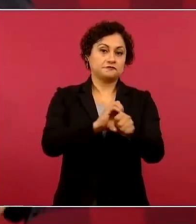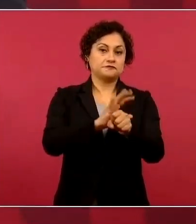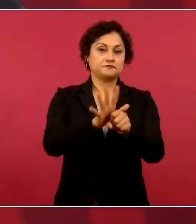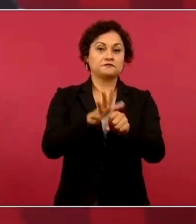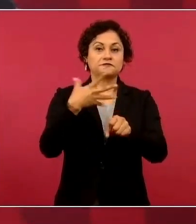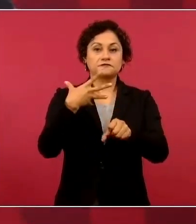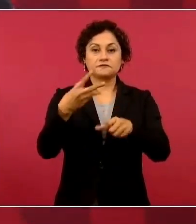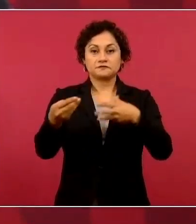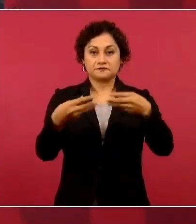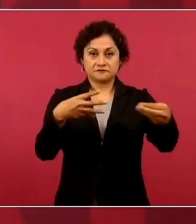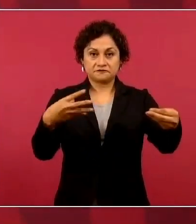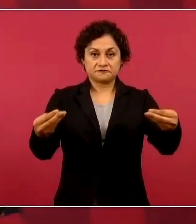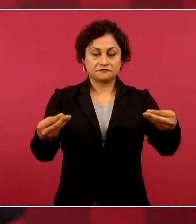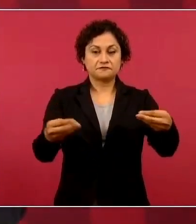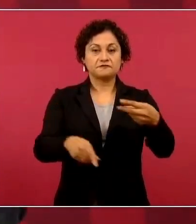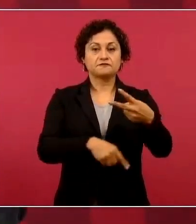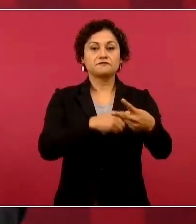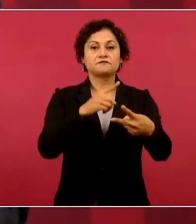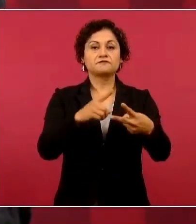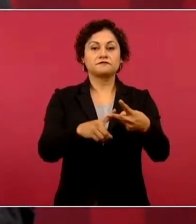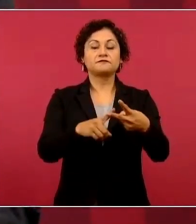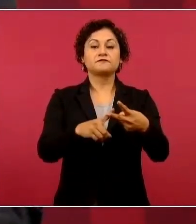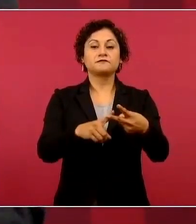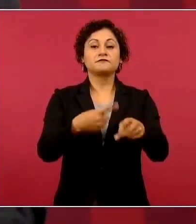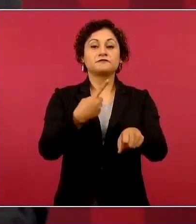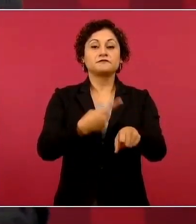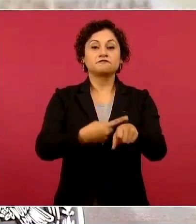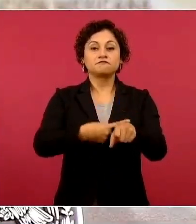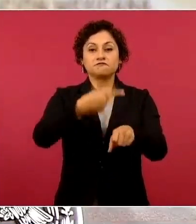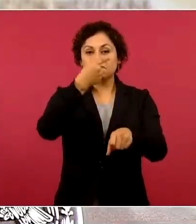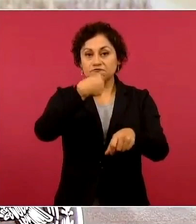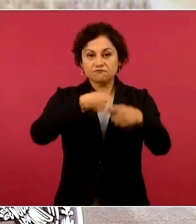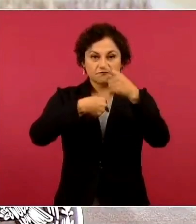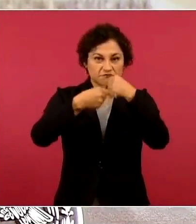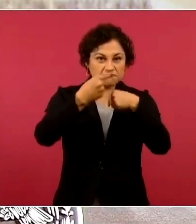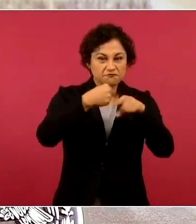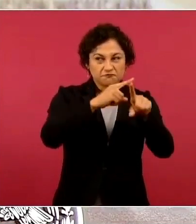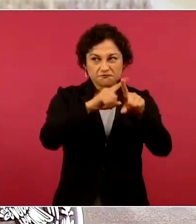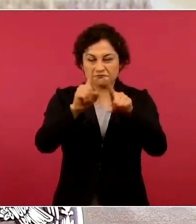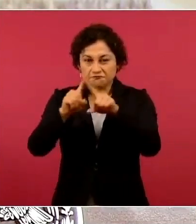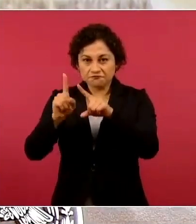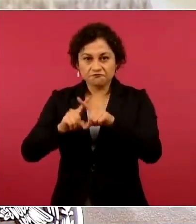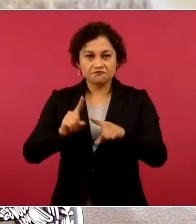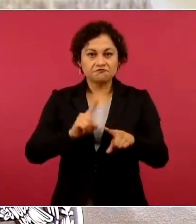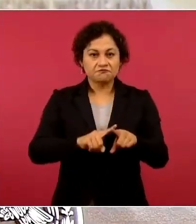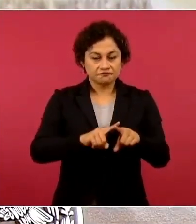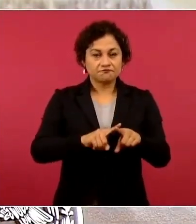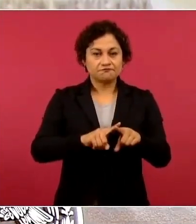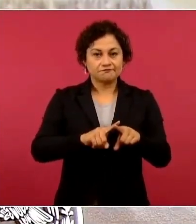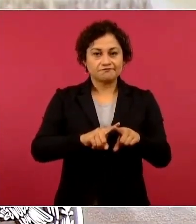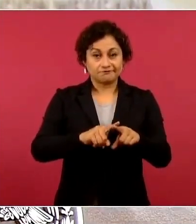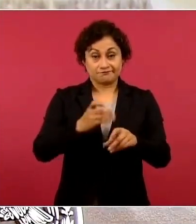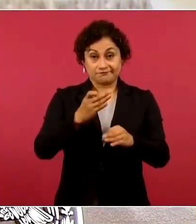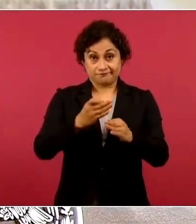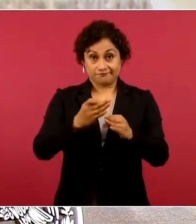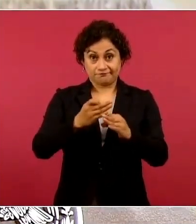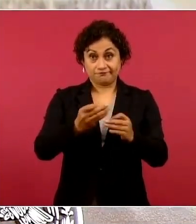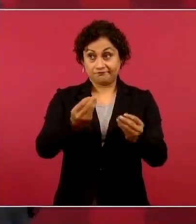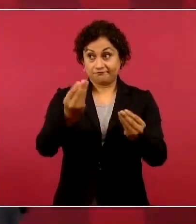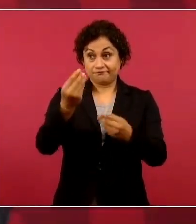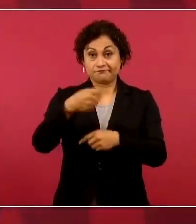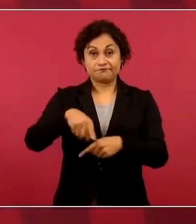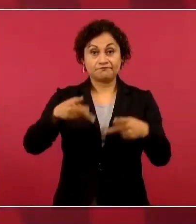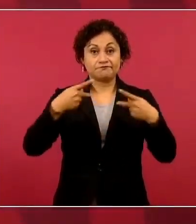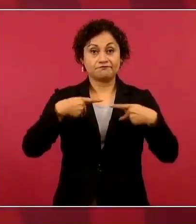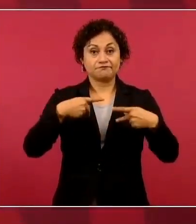las enfermedades respiratorias que se están padeciendo y